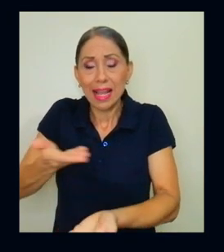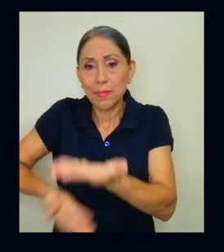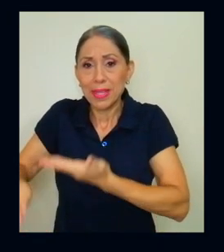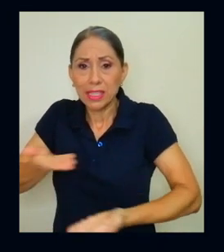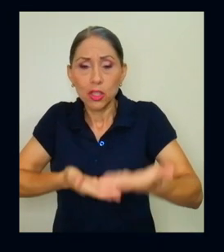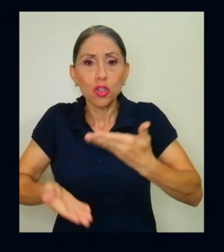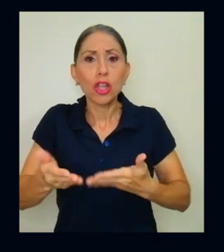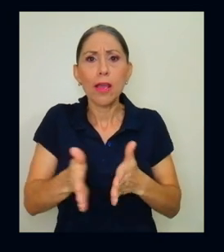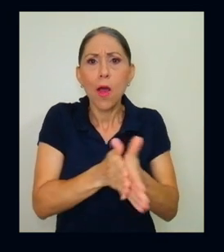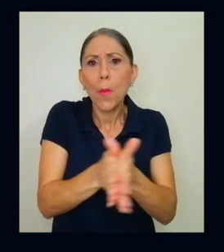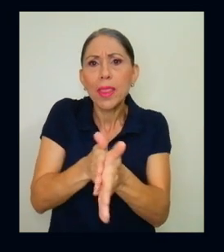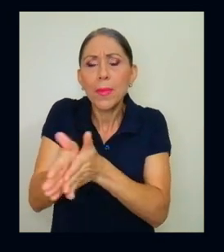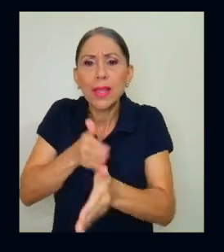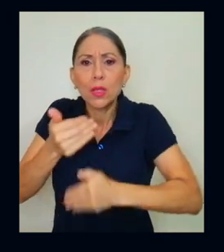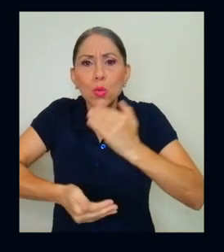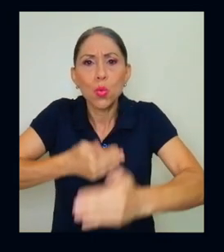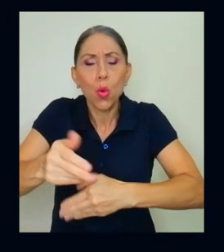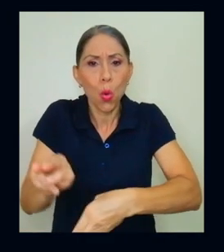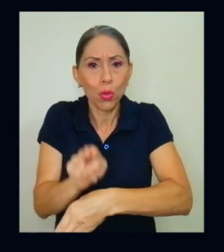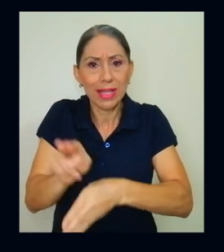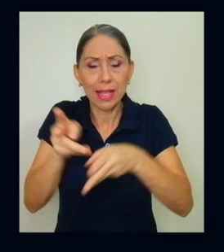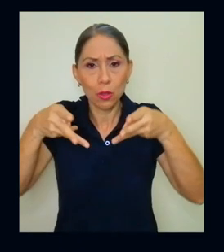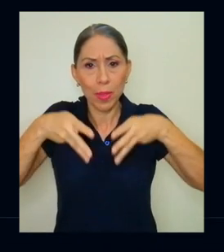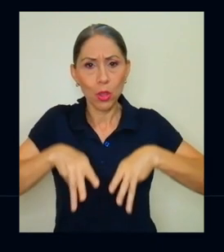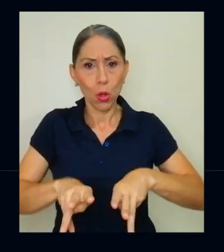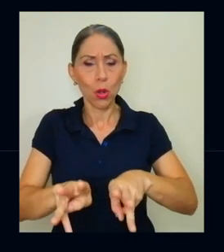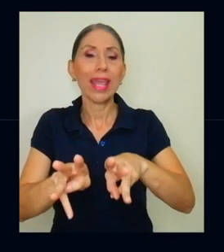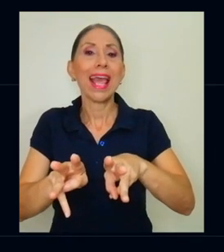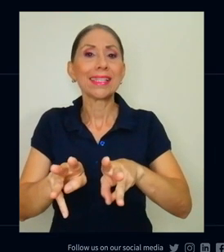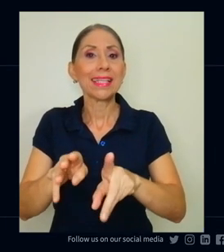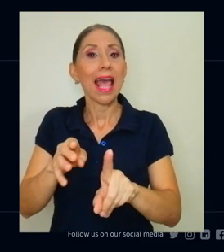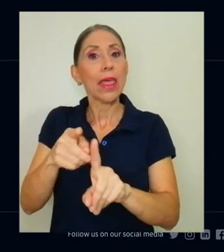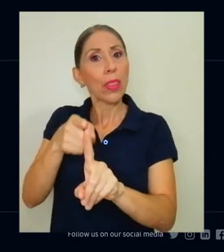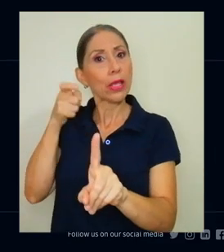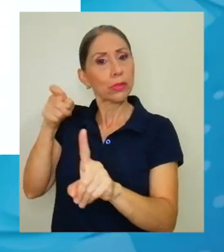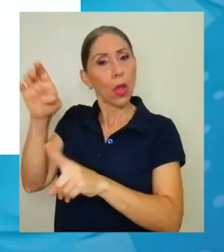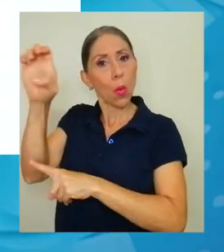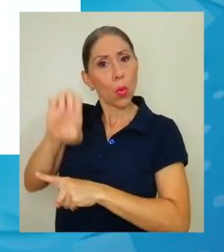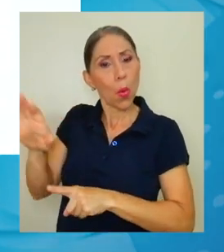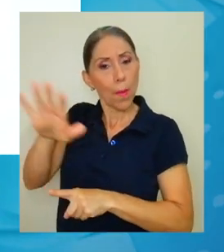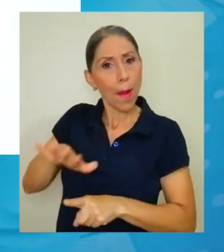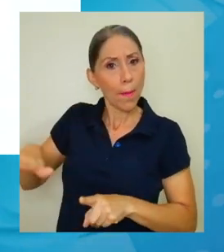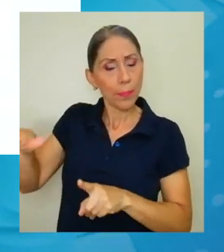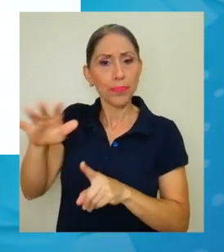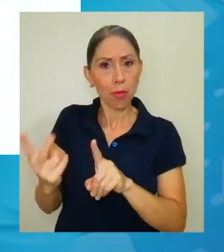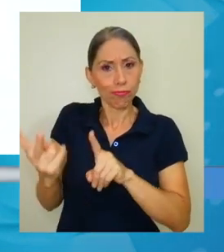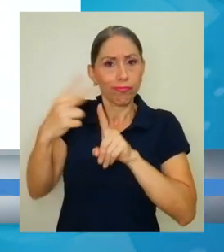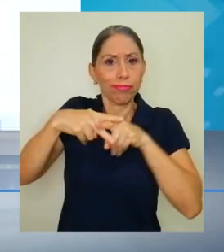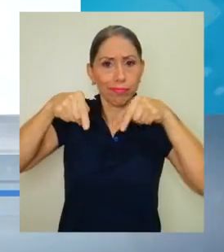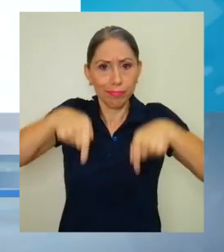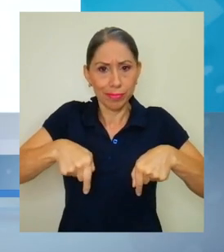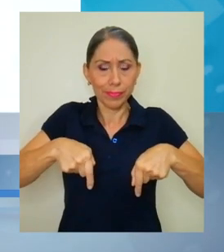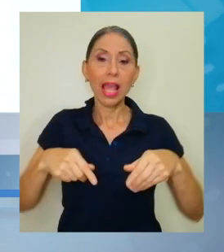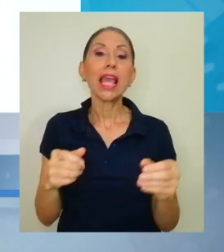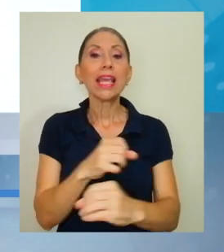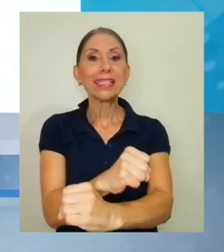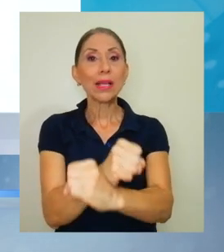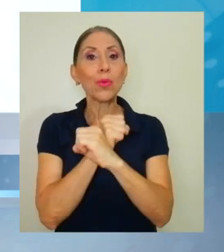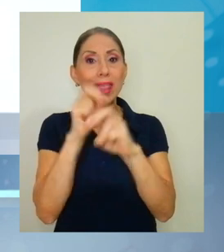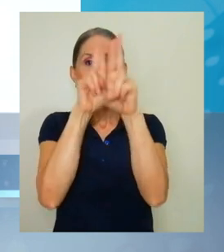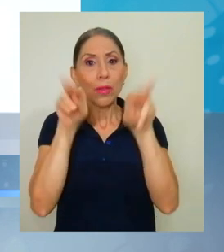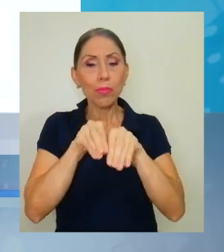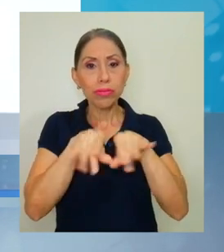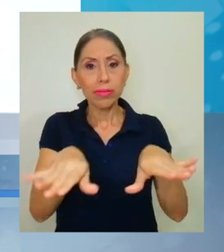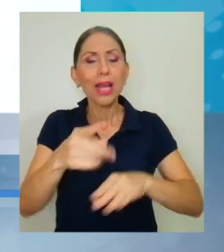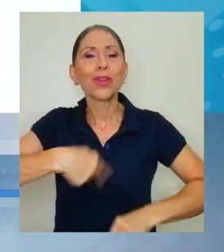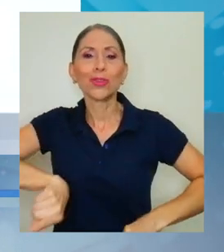de procesos utilizando metodologías de origen europeo y, a nivel de ciberseguridad, ofrecemos